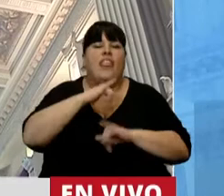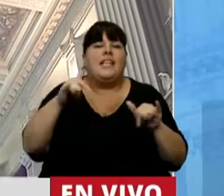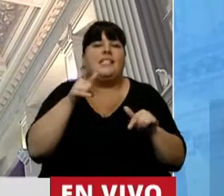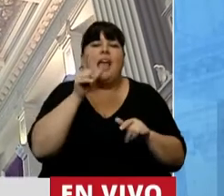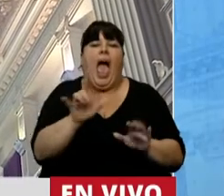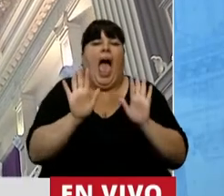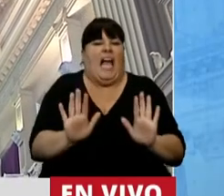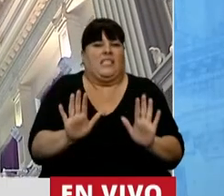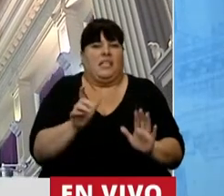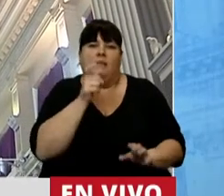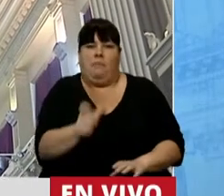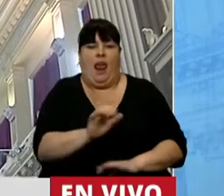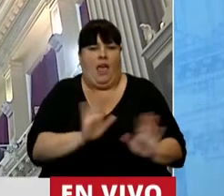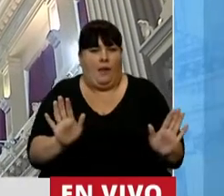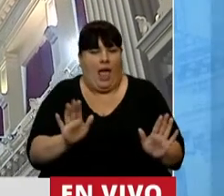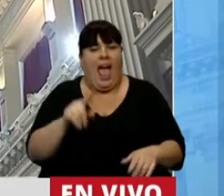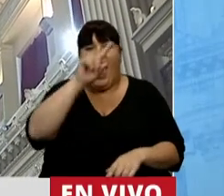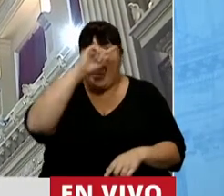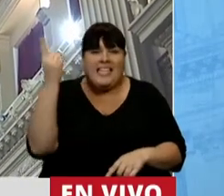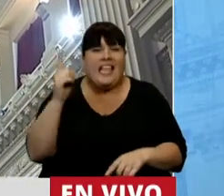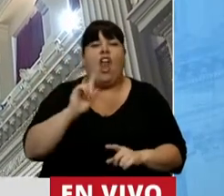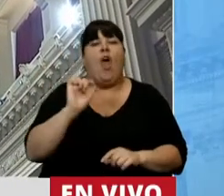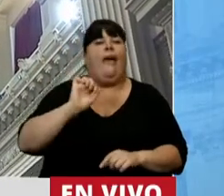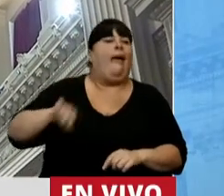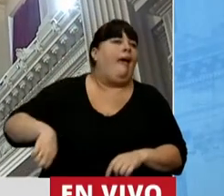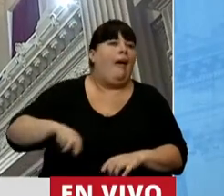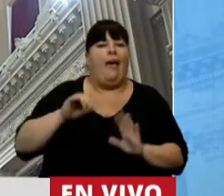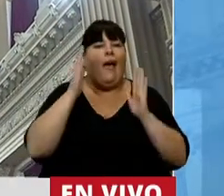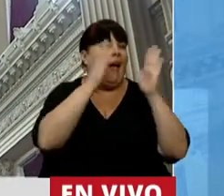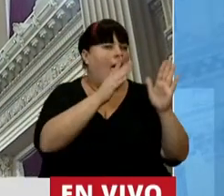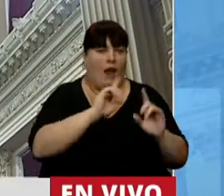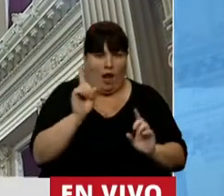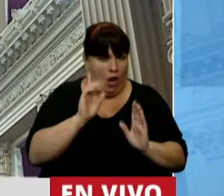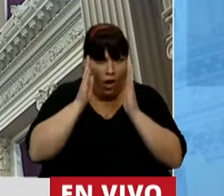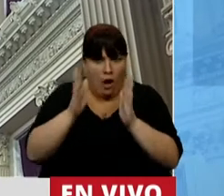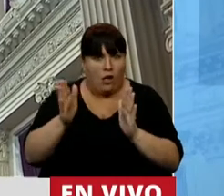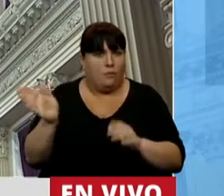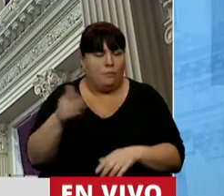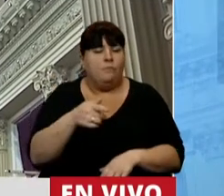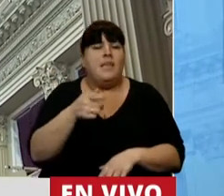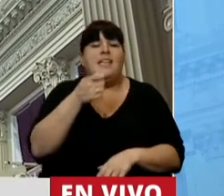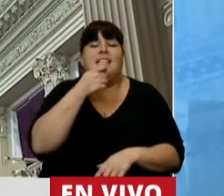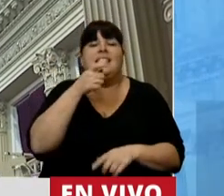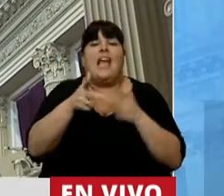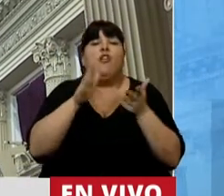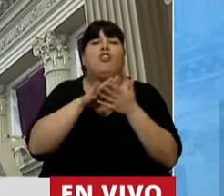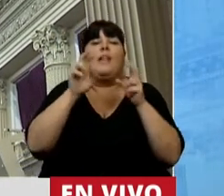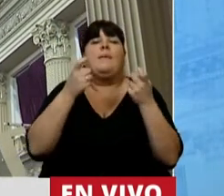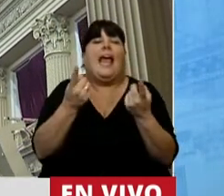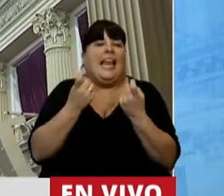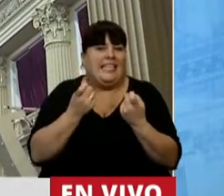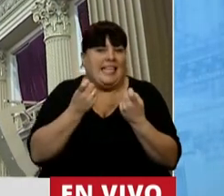cosas por su nombre, un Estado que no mira para otro lado. Cuando se trata de las